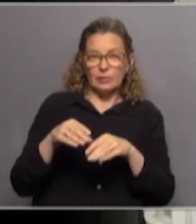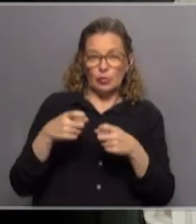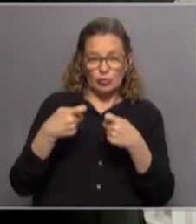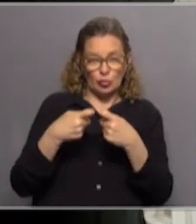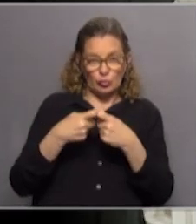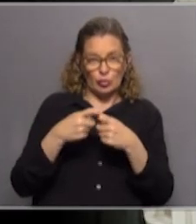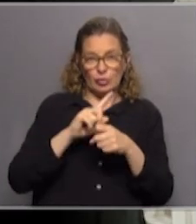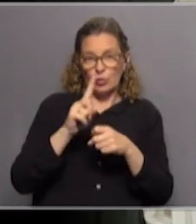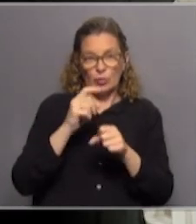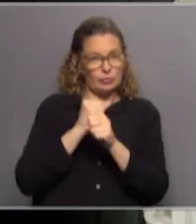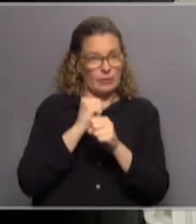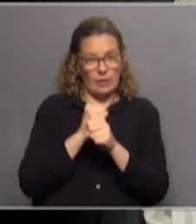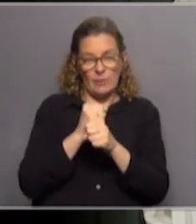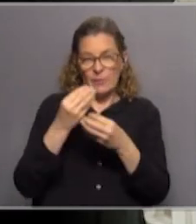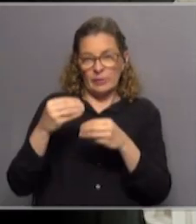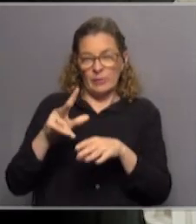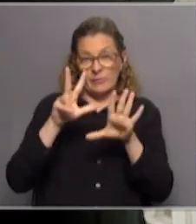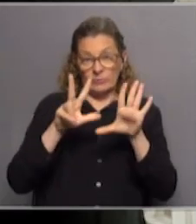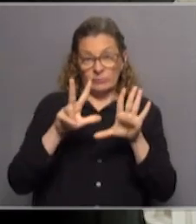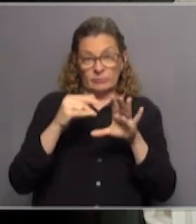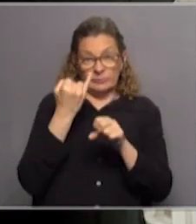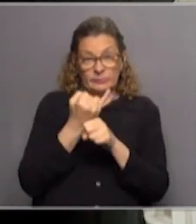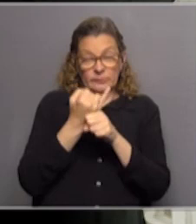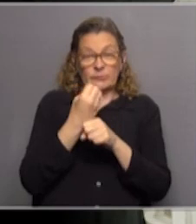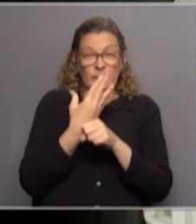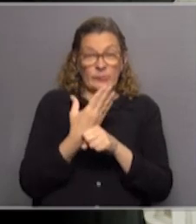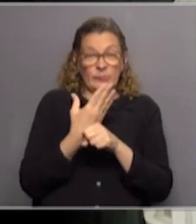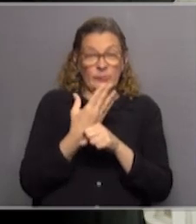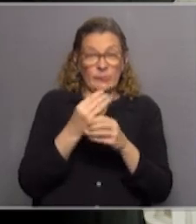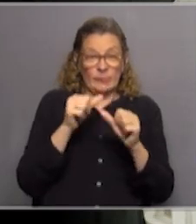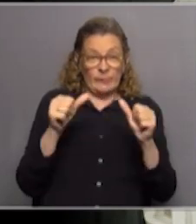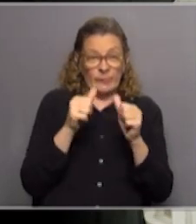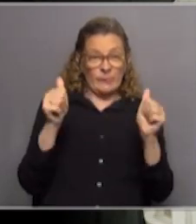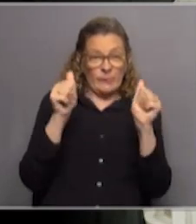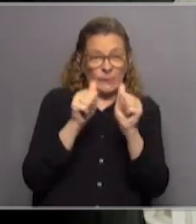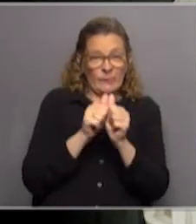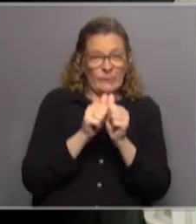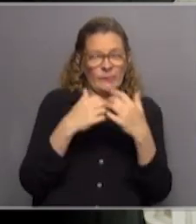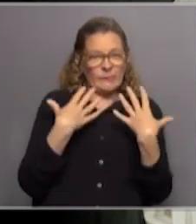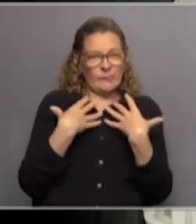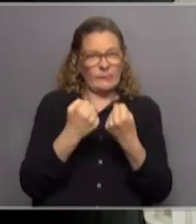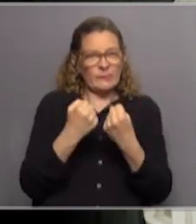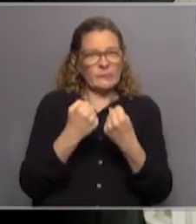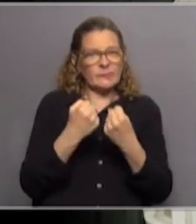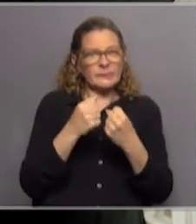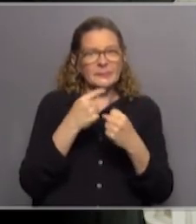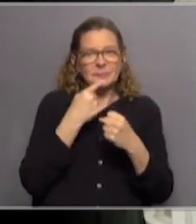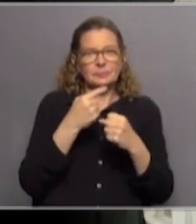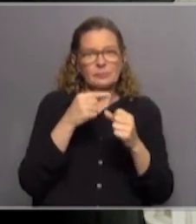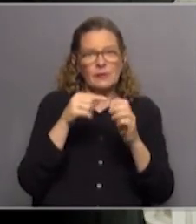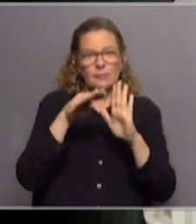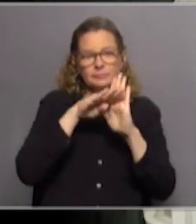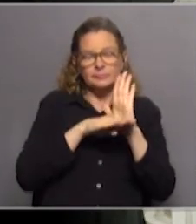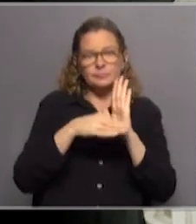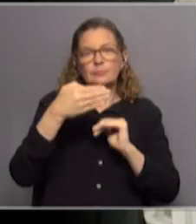usuarios ni puestos de trabajo de esas ocho instituciones porque elaboramos, junto a la Federación Uruguaya de la Salud, una cosa que se le dio a llamar plan B,